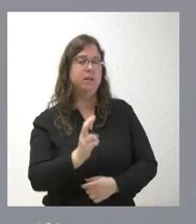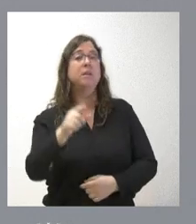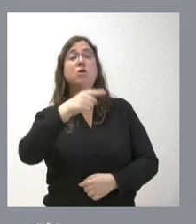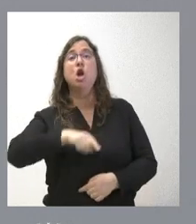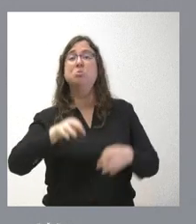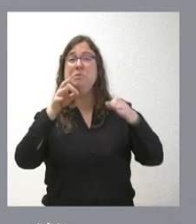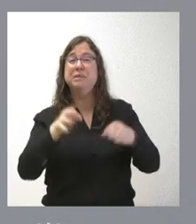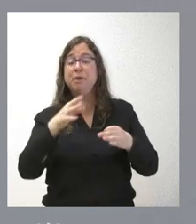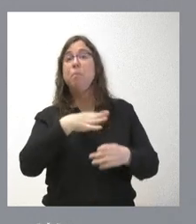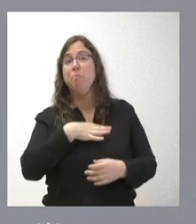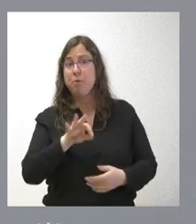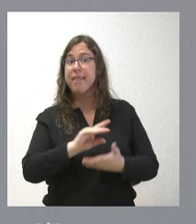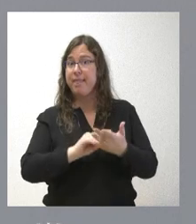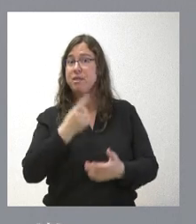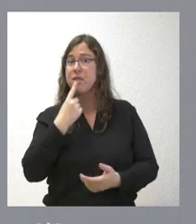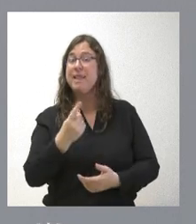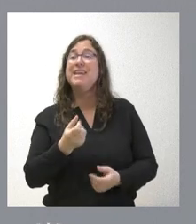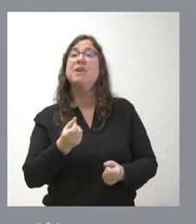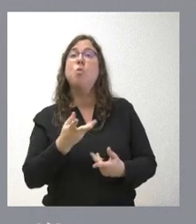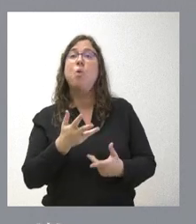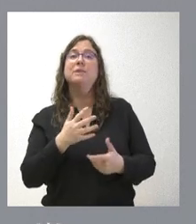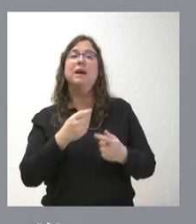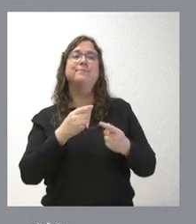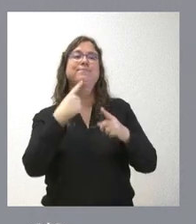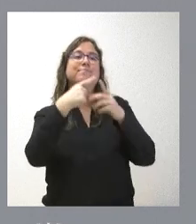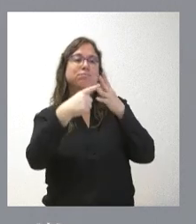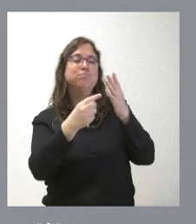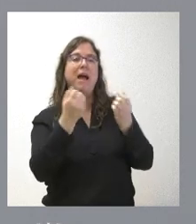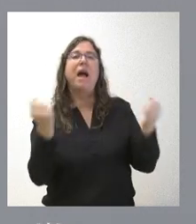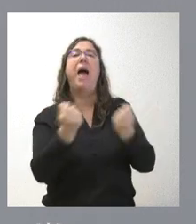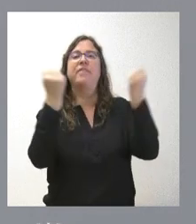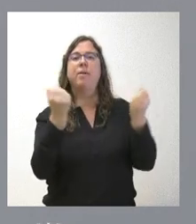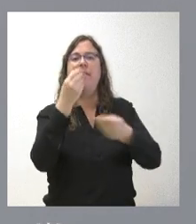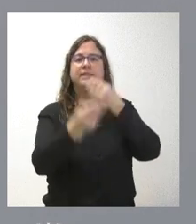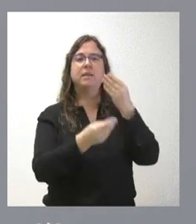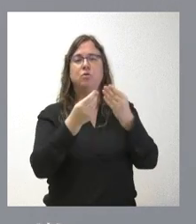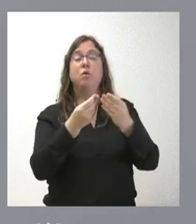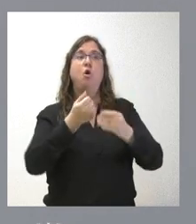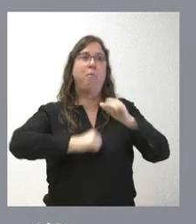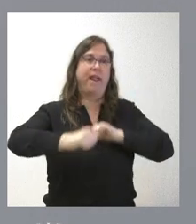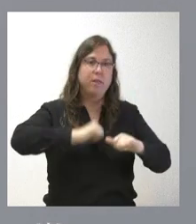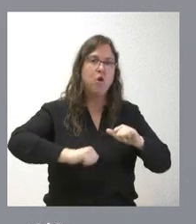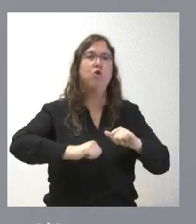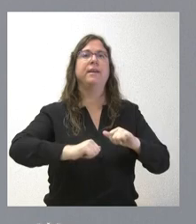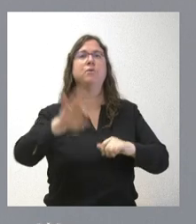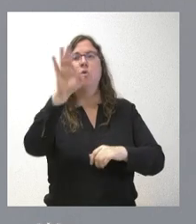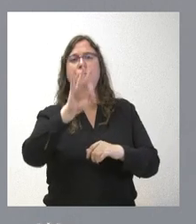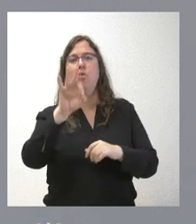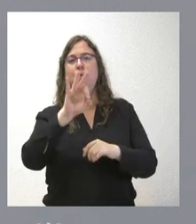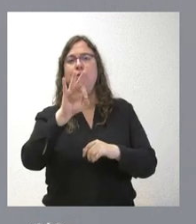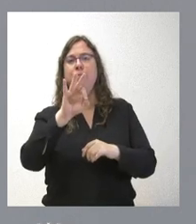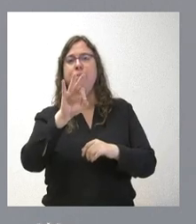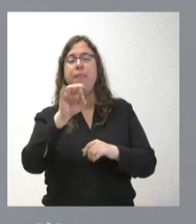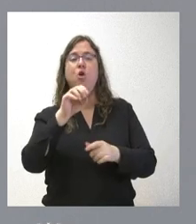y a lo mejor podría ser un buen dato que diéramos, el número de actividades que se realizan, que son muchísimas. El número de intervenciones quirúrgicas, el número de